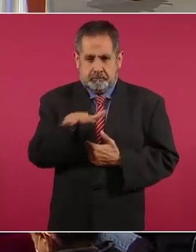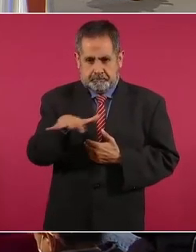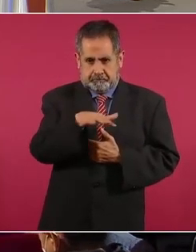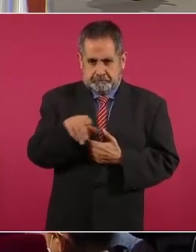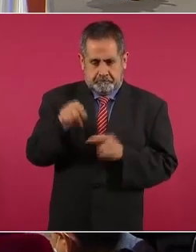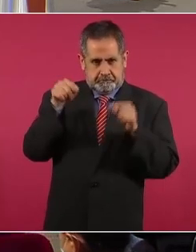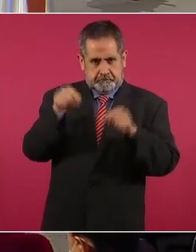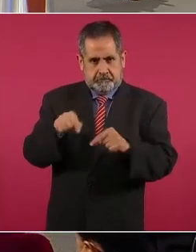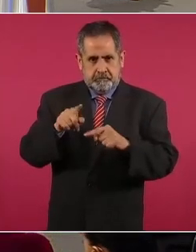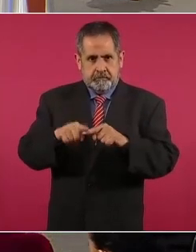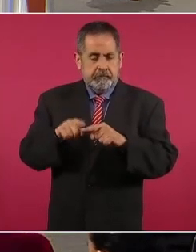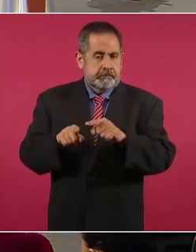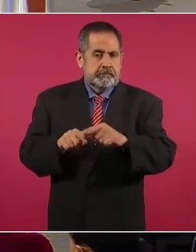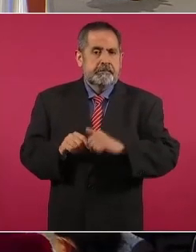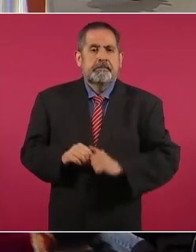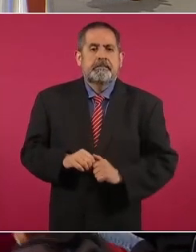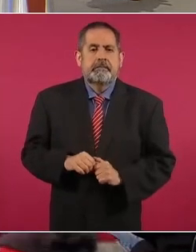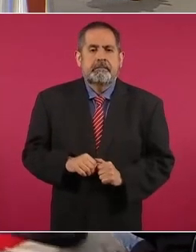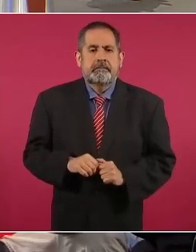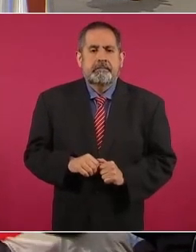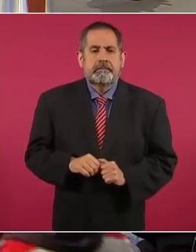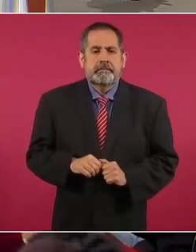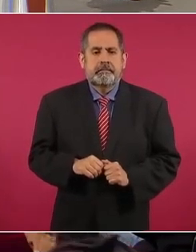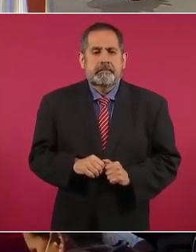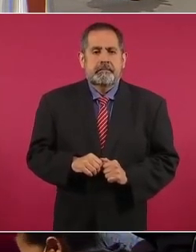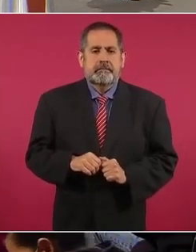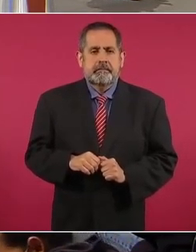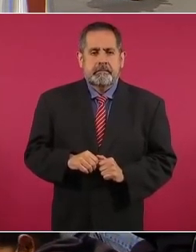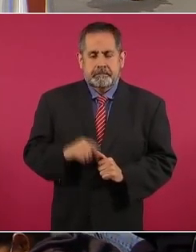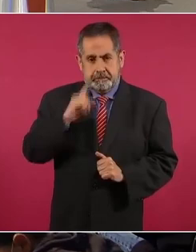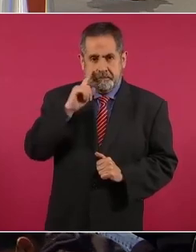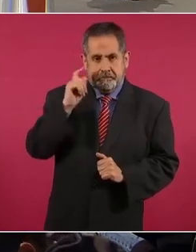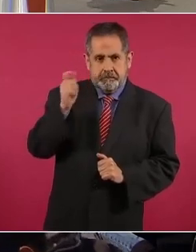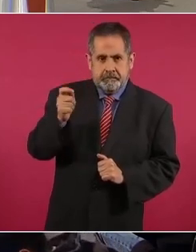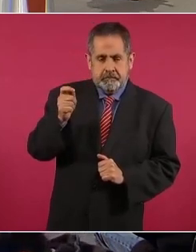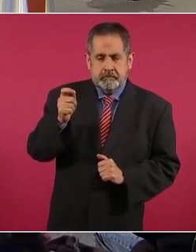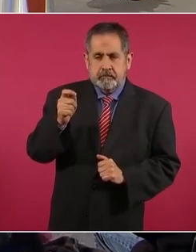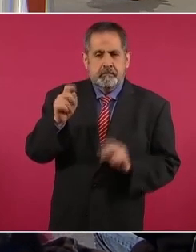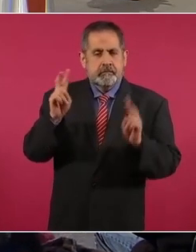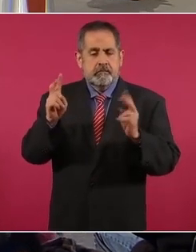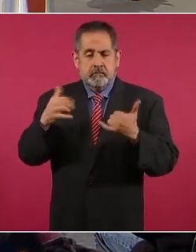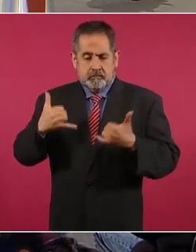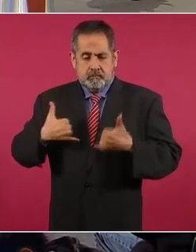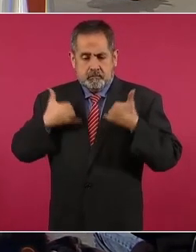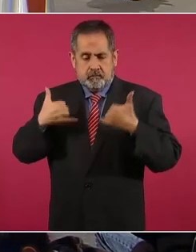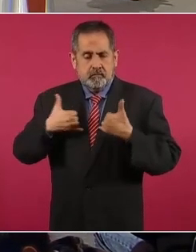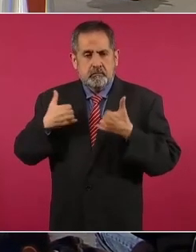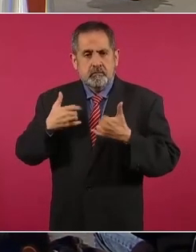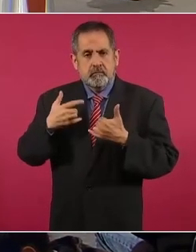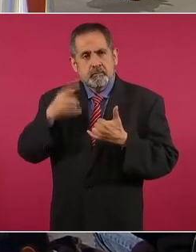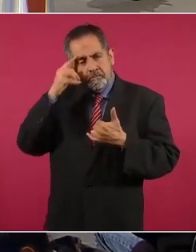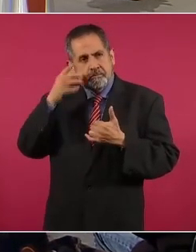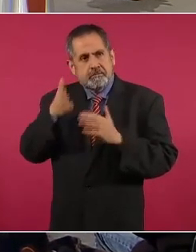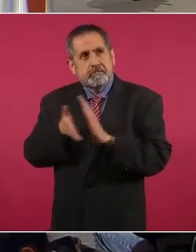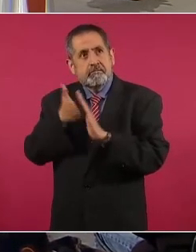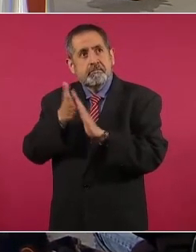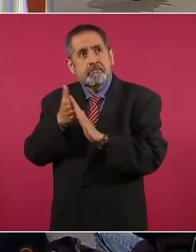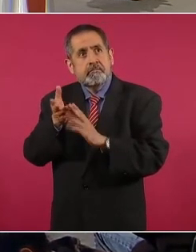este es Jóvenes Construyendo el Futuro.